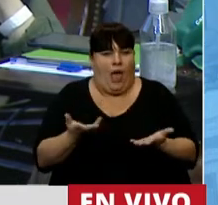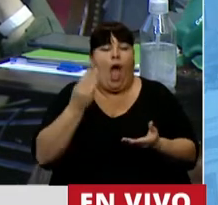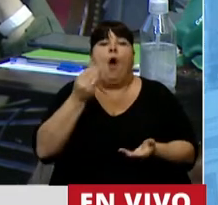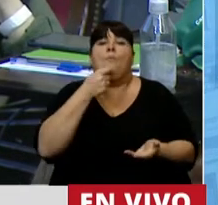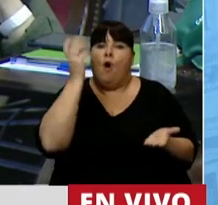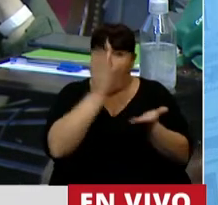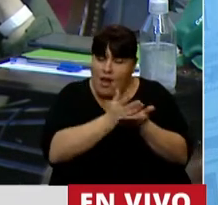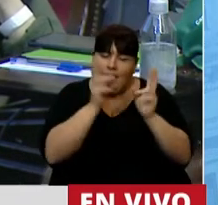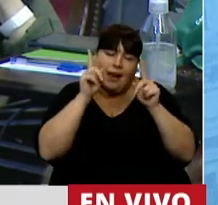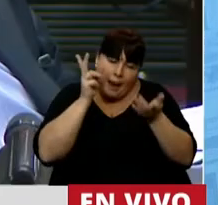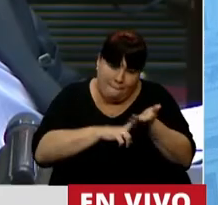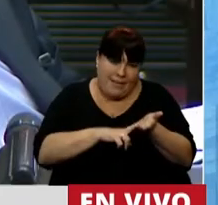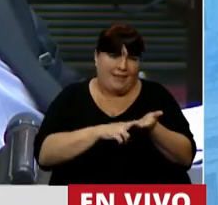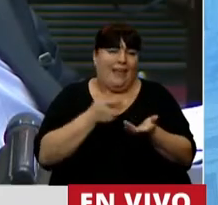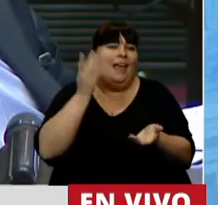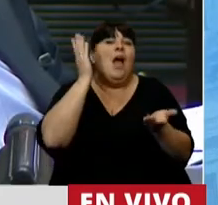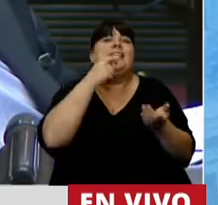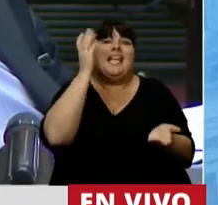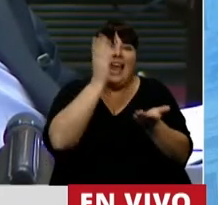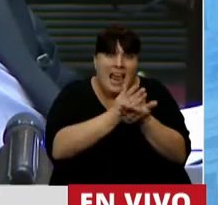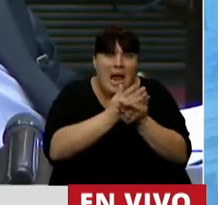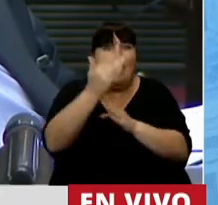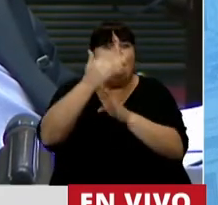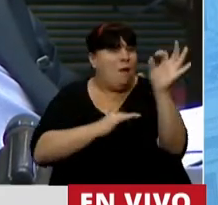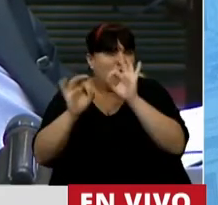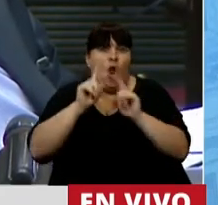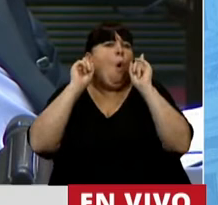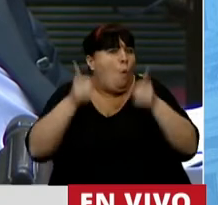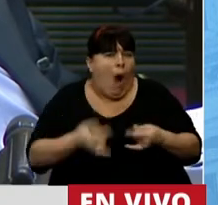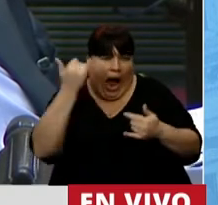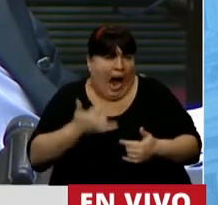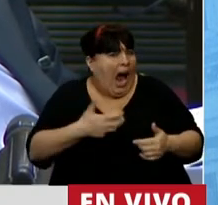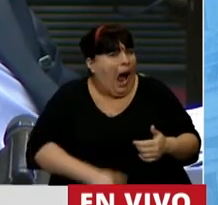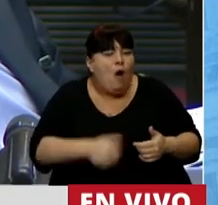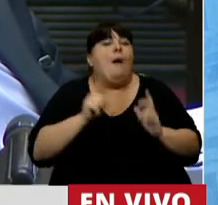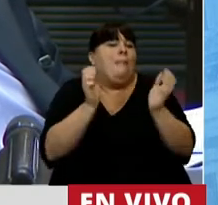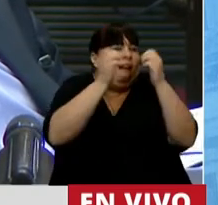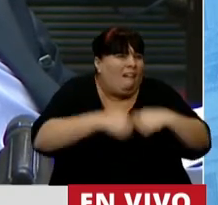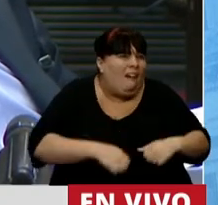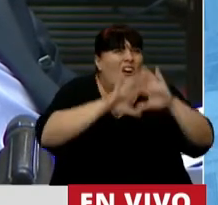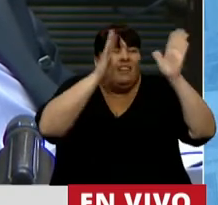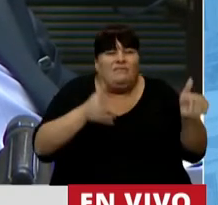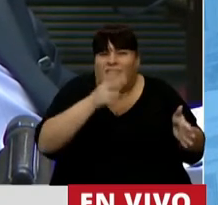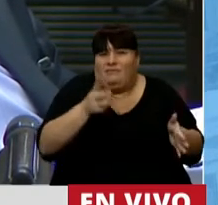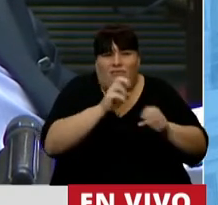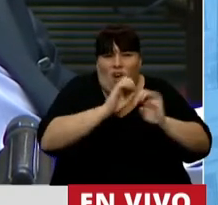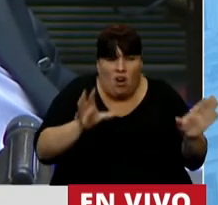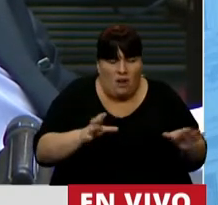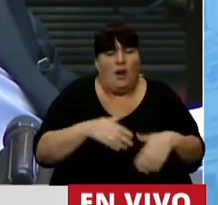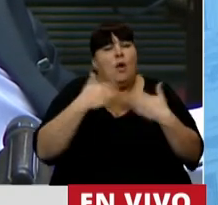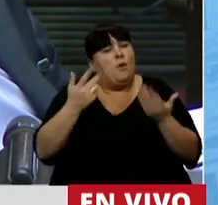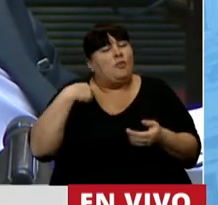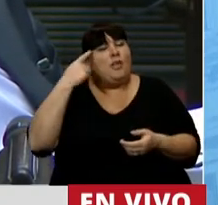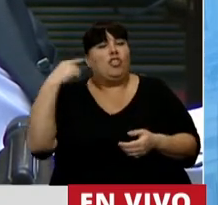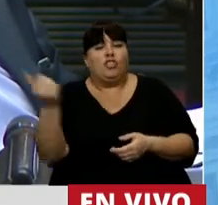punición, insistimos, no baja la tasa, se siguen produciendo los abortos, pero de manera oculta y precaria. Creo que todos, de